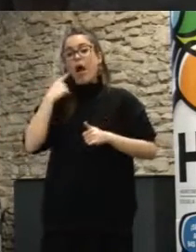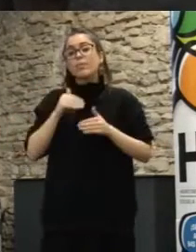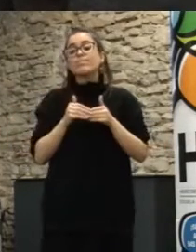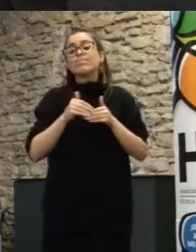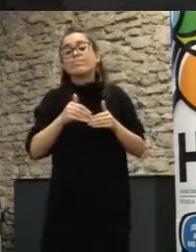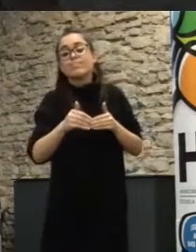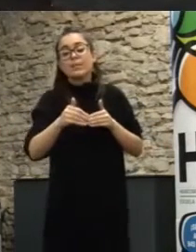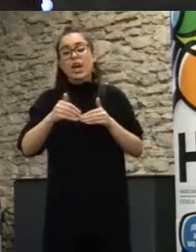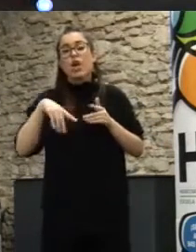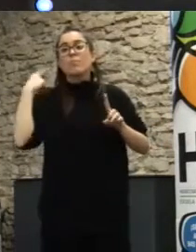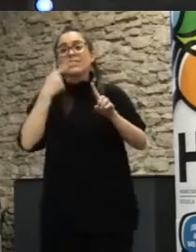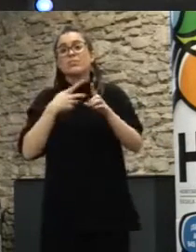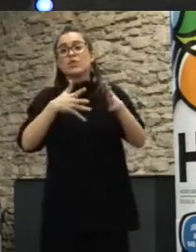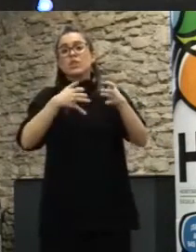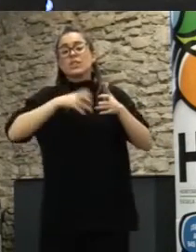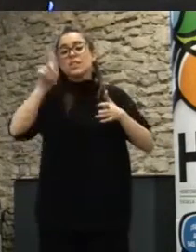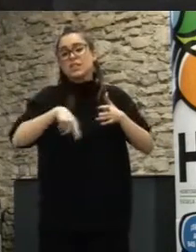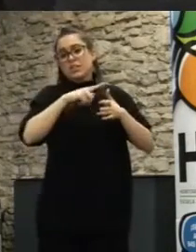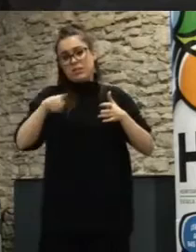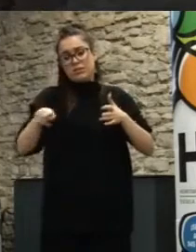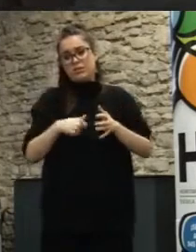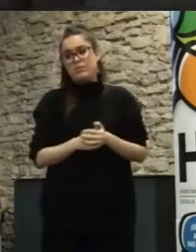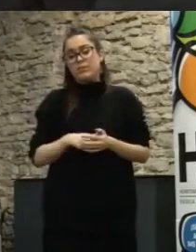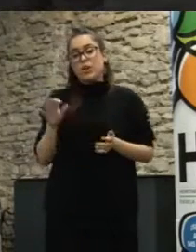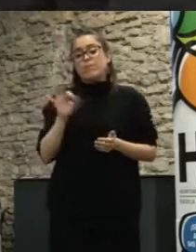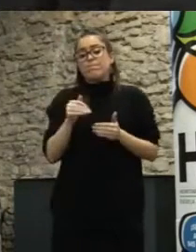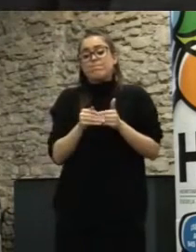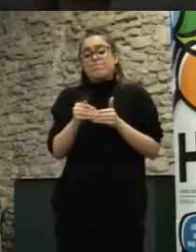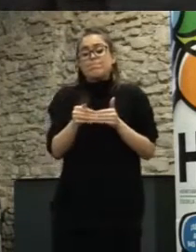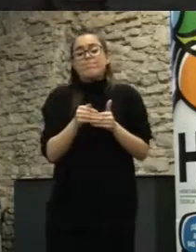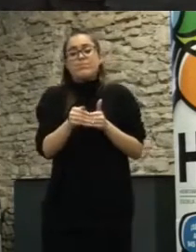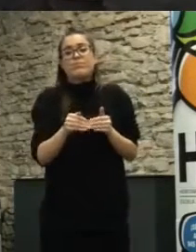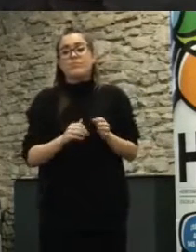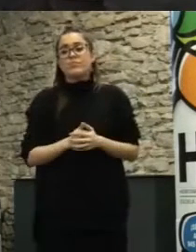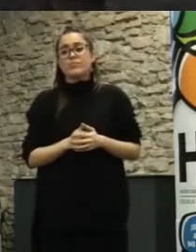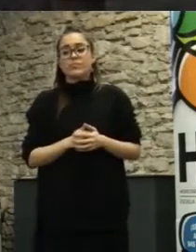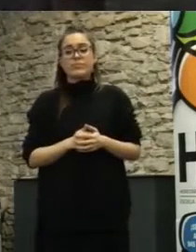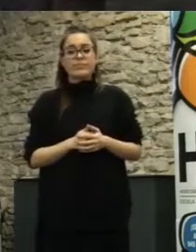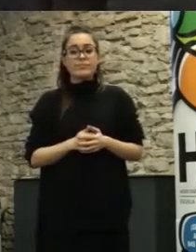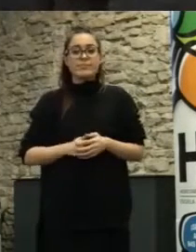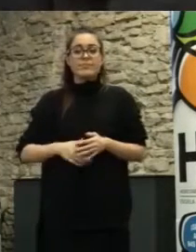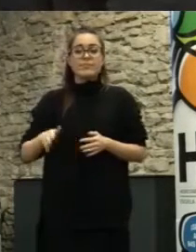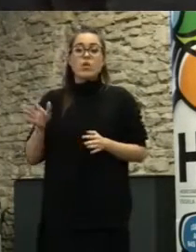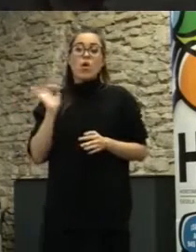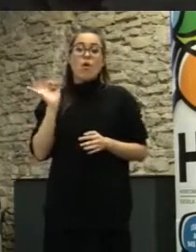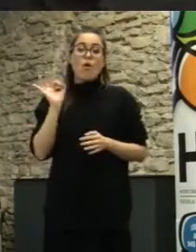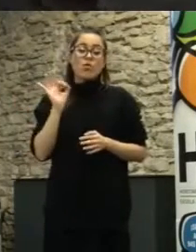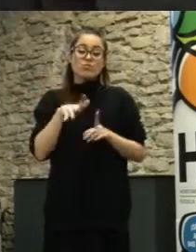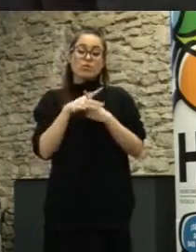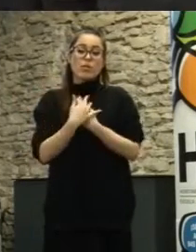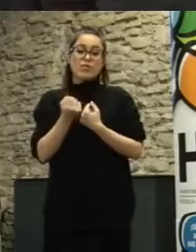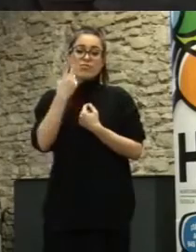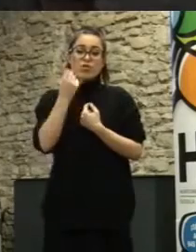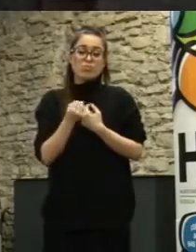a alcanzar las expectativas que se han generado o si nos quedamos como en los años 2000 solamente con proyectos